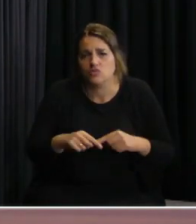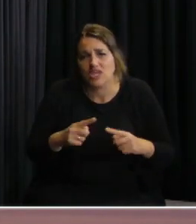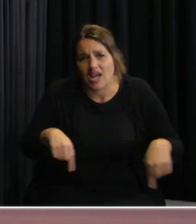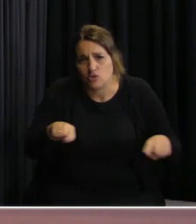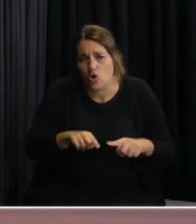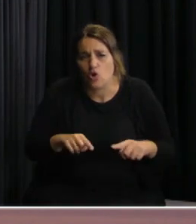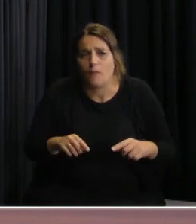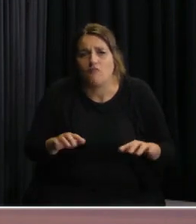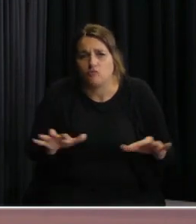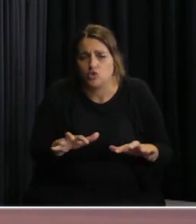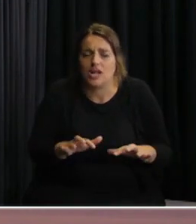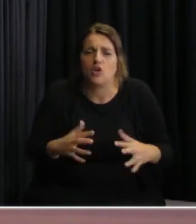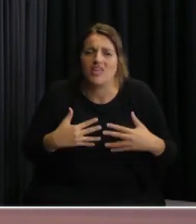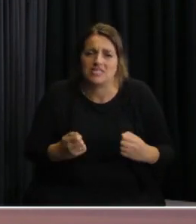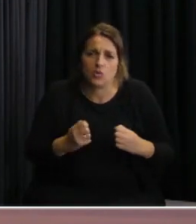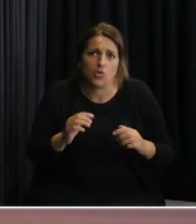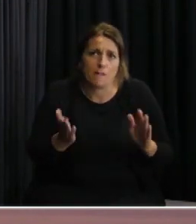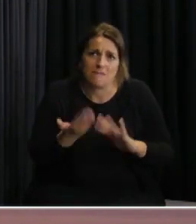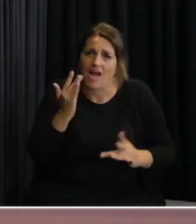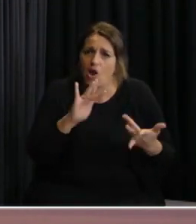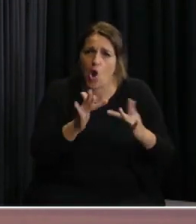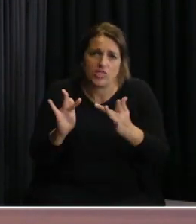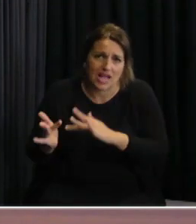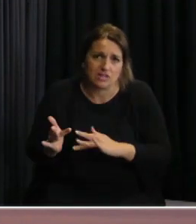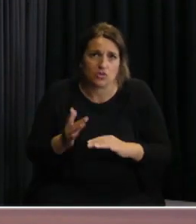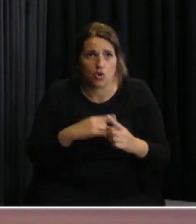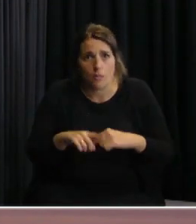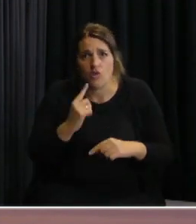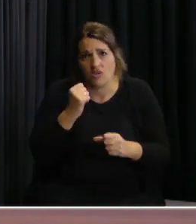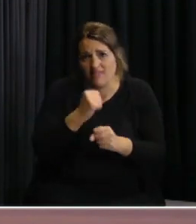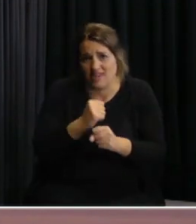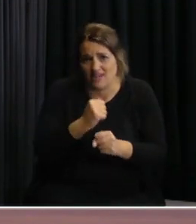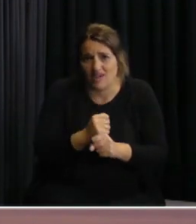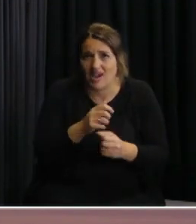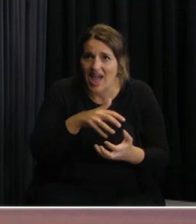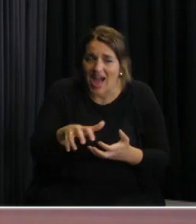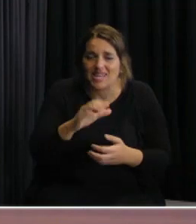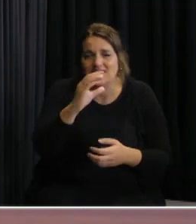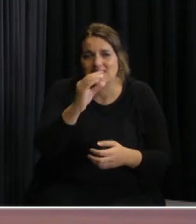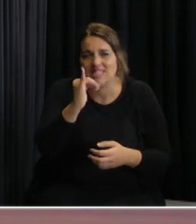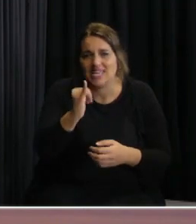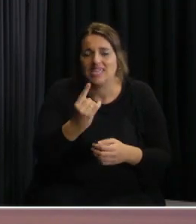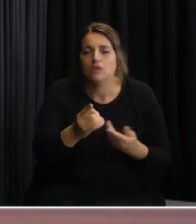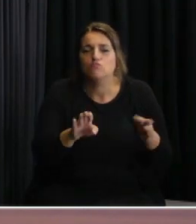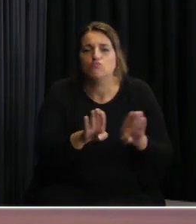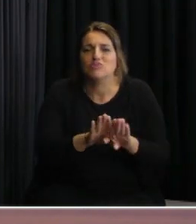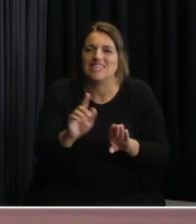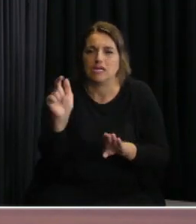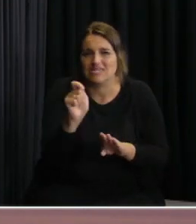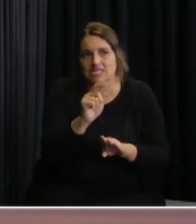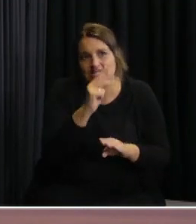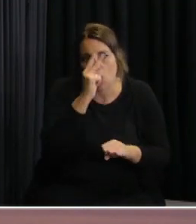personal de la salud que está especialmente expuesto como son aquellos que se desempeñan en las áreas de CTI puertas de emergencia